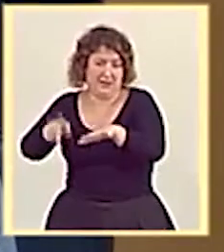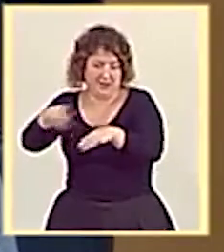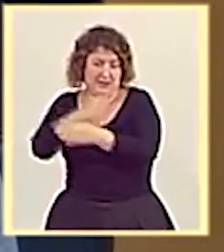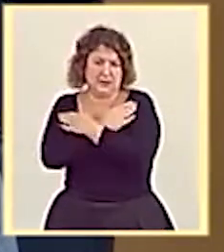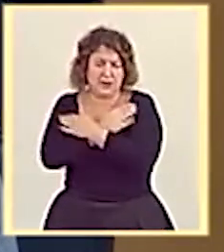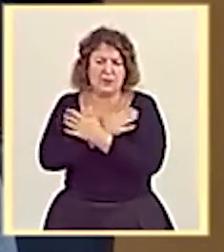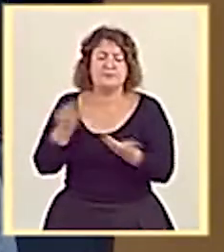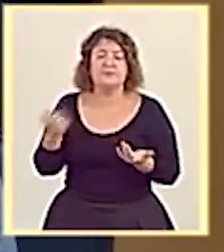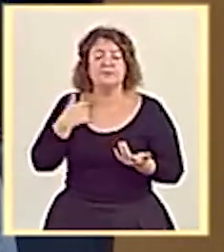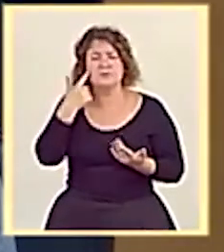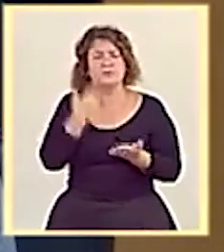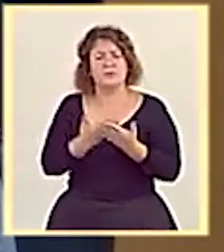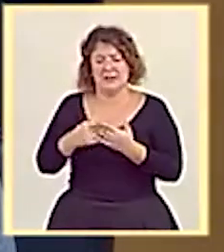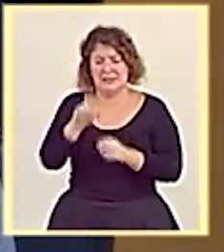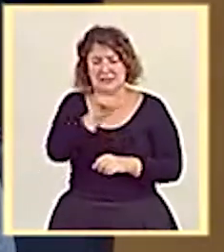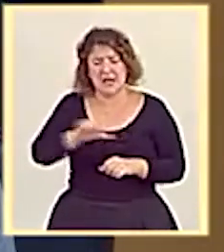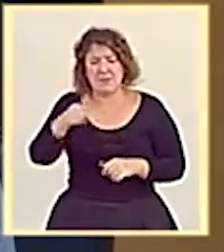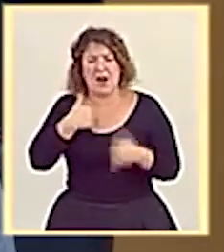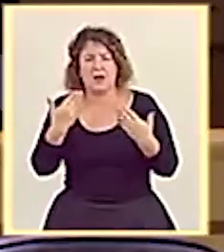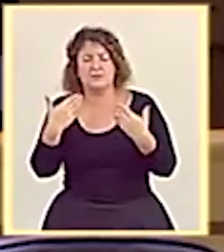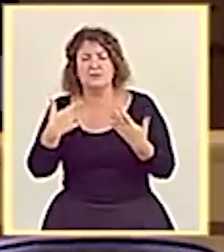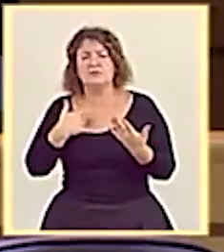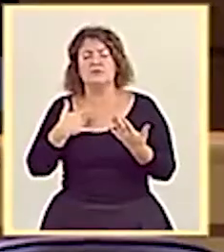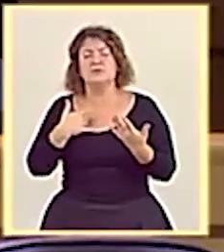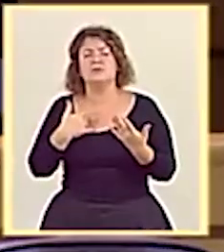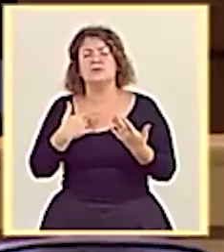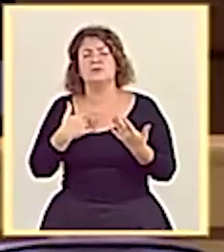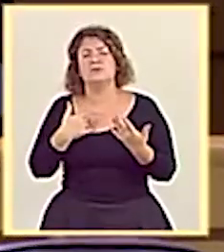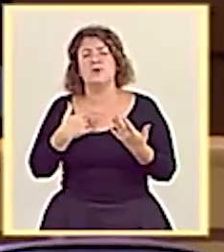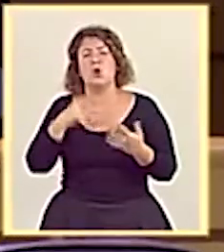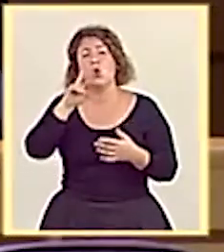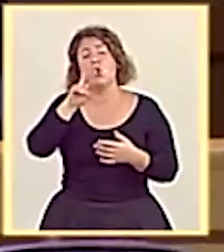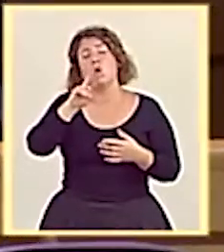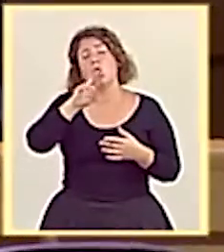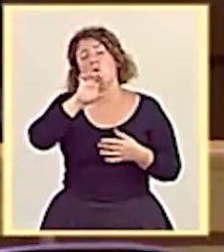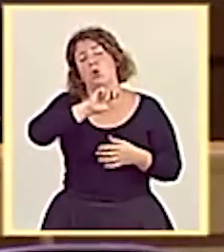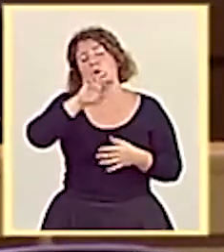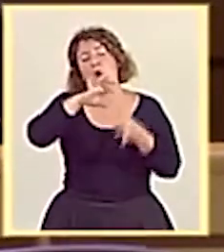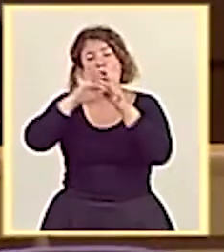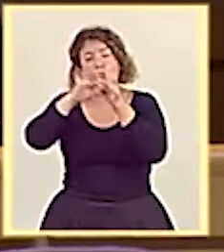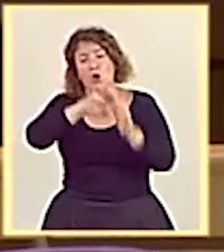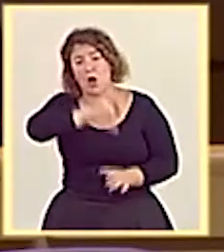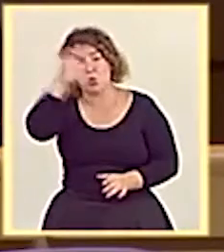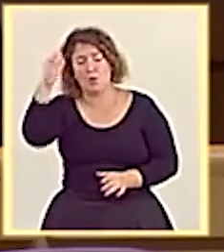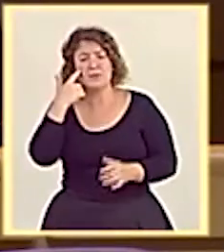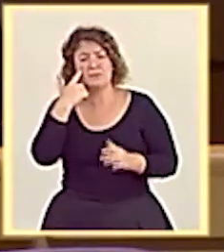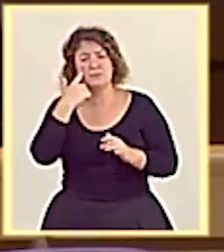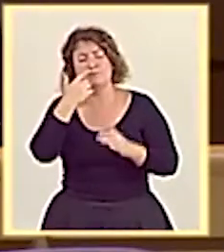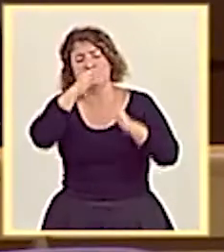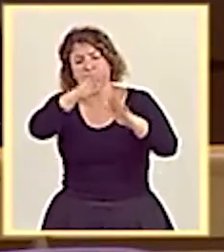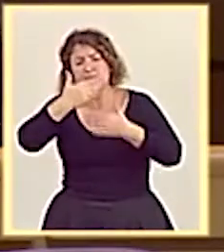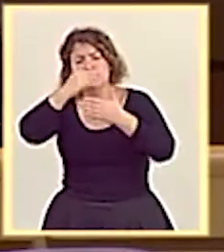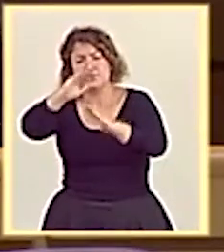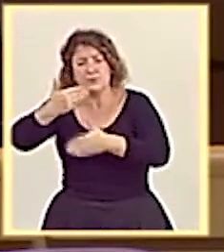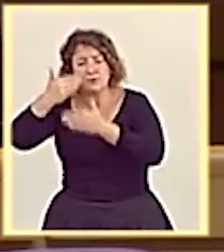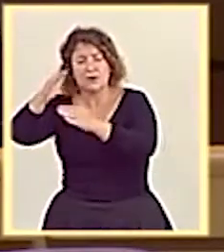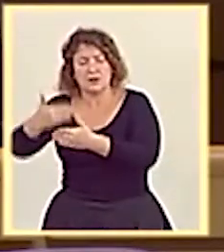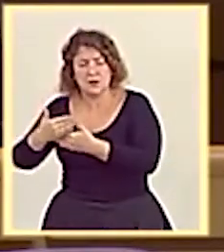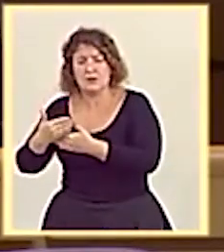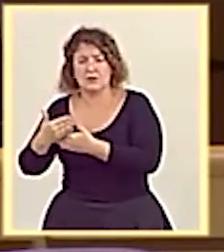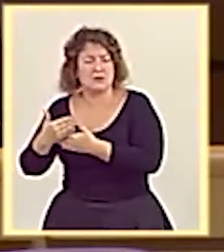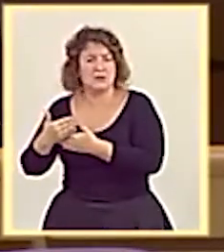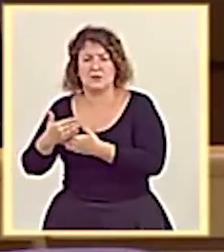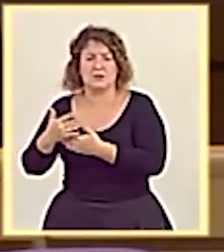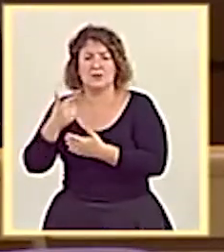esta semana y viendo numerosos boletines de la Unión Europea como esto es así. Además, podemos decir que hace mucho tiempo que está